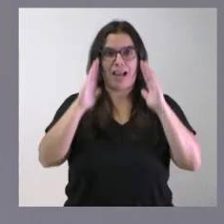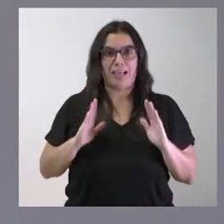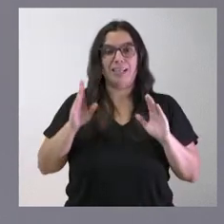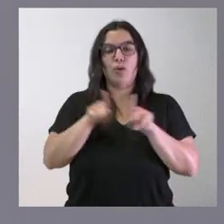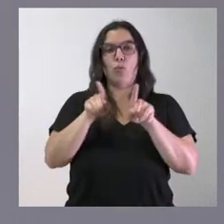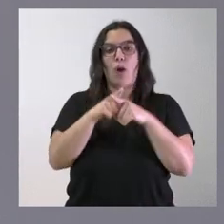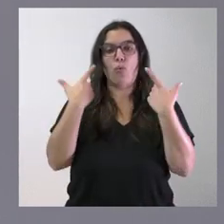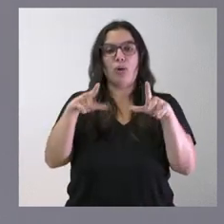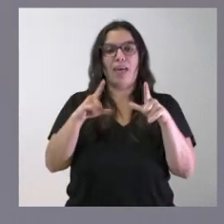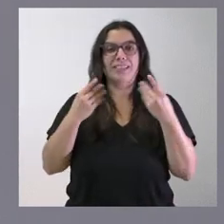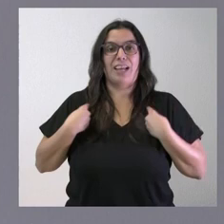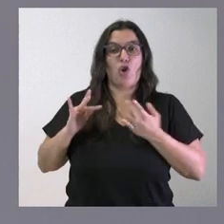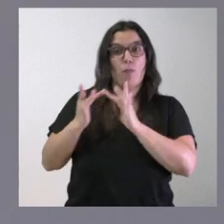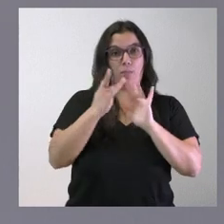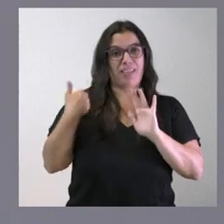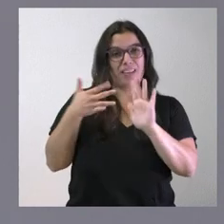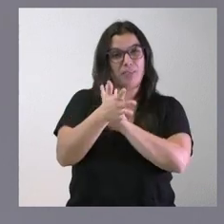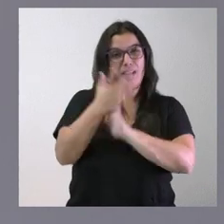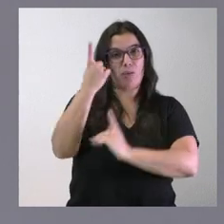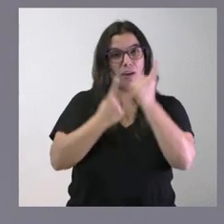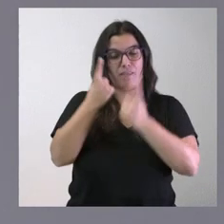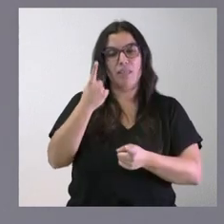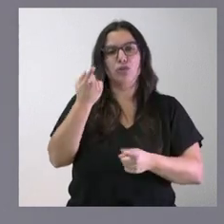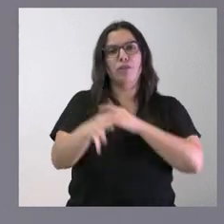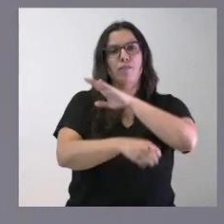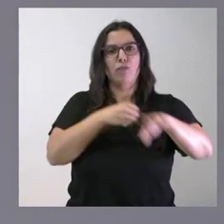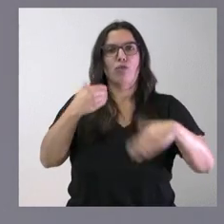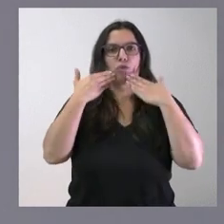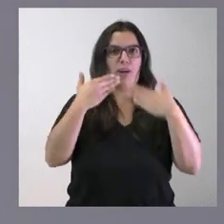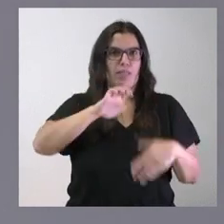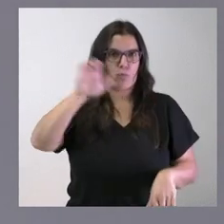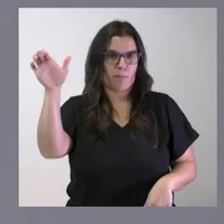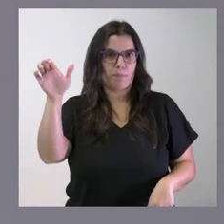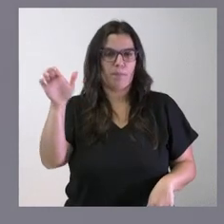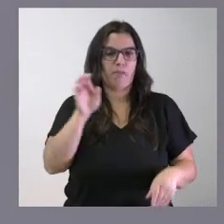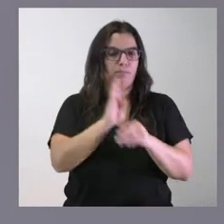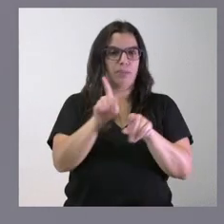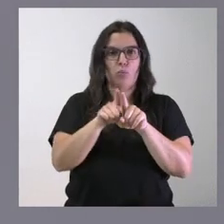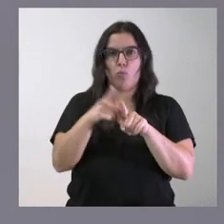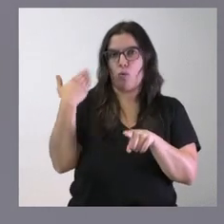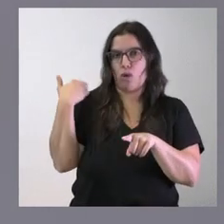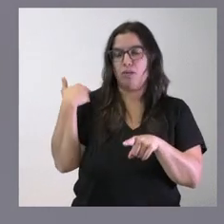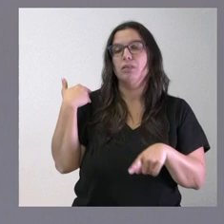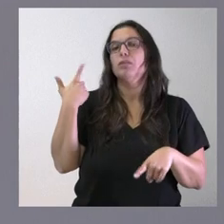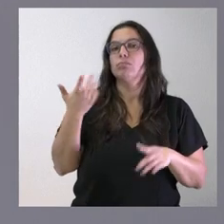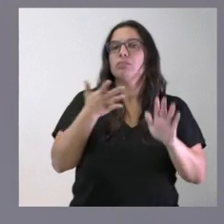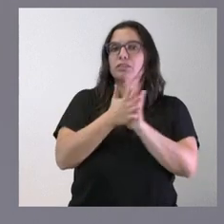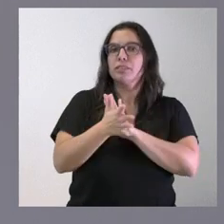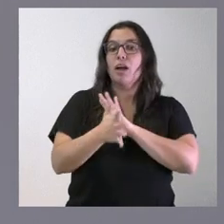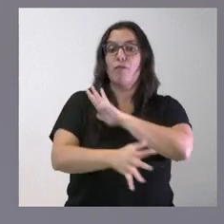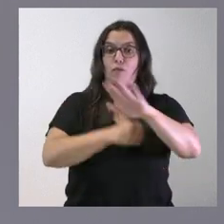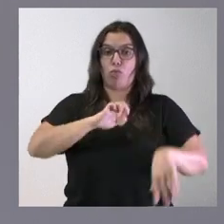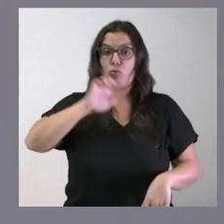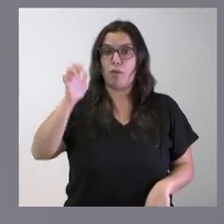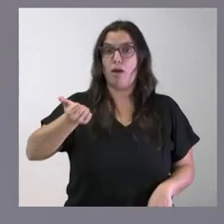que hemos descrito ya en alguna ocasión. Se financia con fondos europeos, al igual que la actuación anterior y, por tanto, estamos utilizando estos fondos